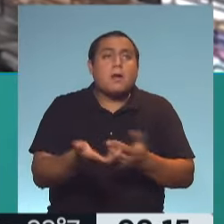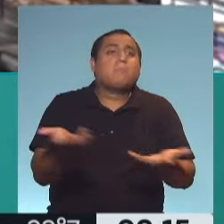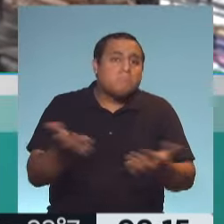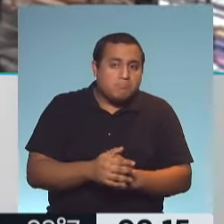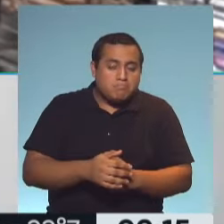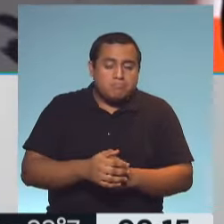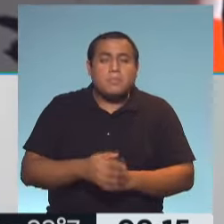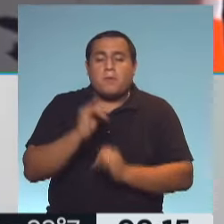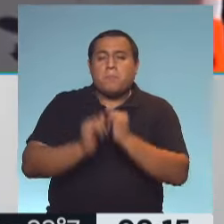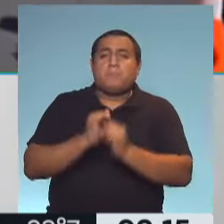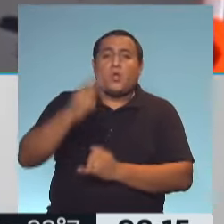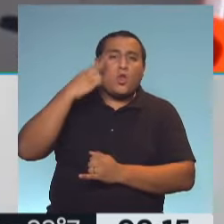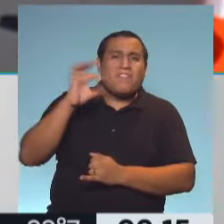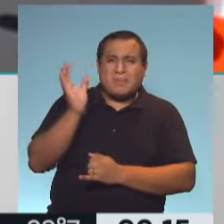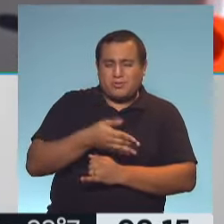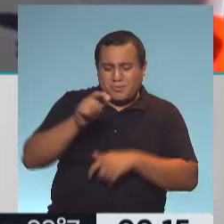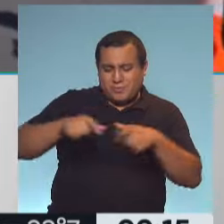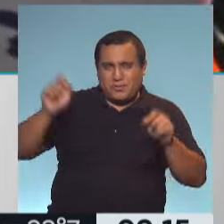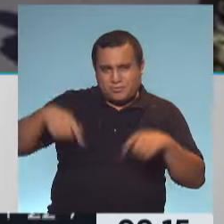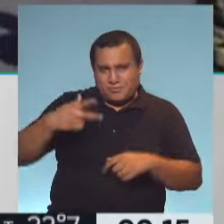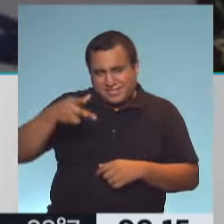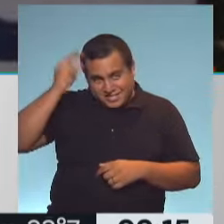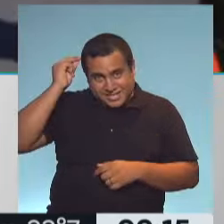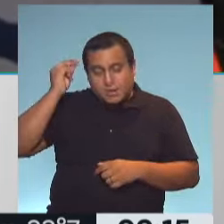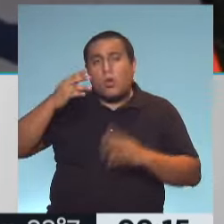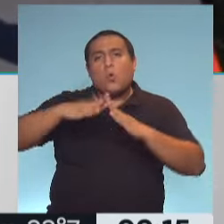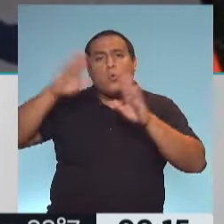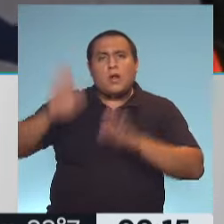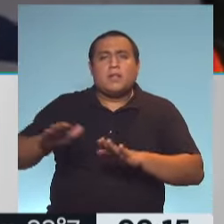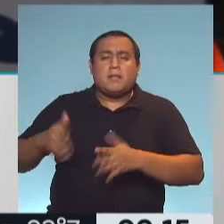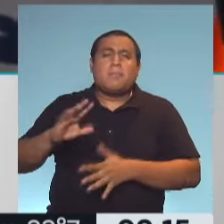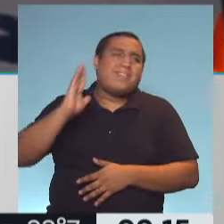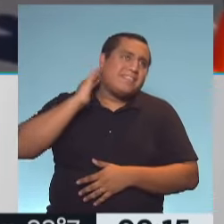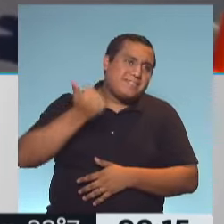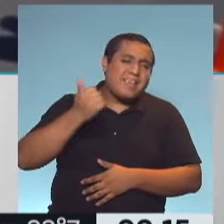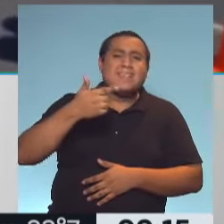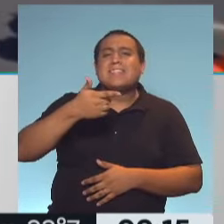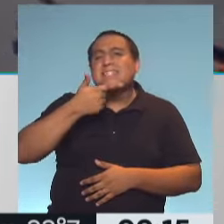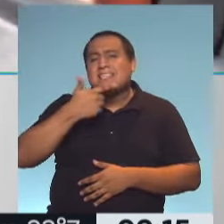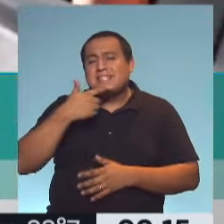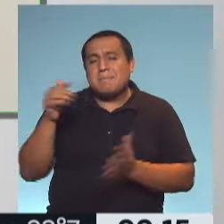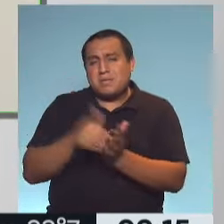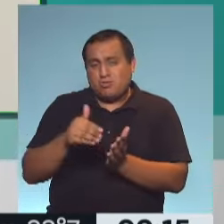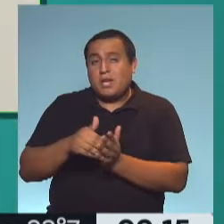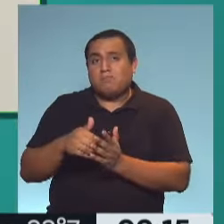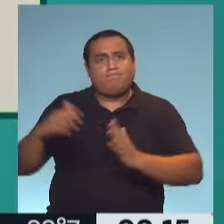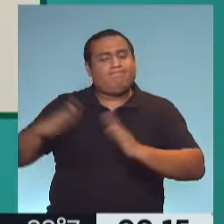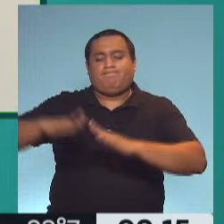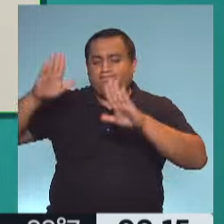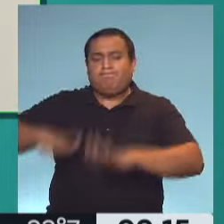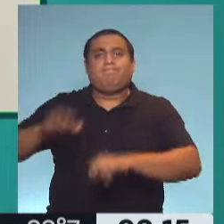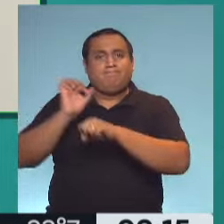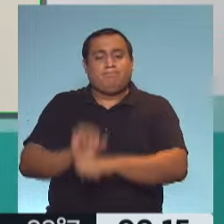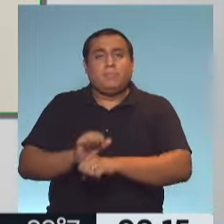un 90% de los chilenos están en cuarentena, son 16, 17 millones ya los que están en confinamiento. Se